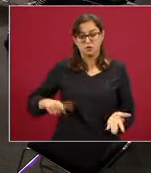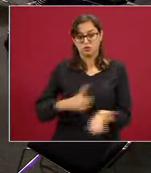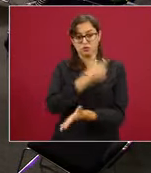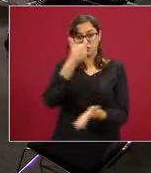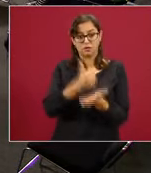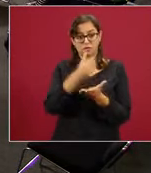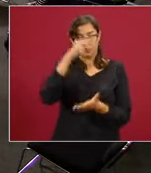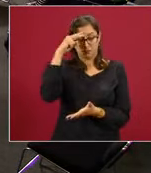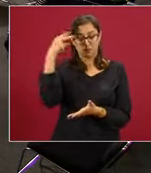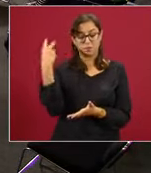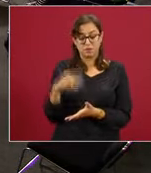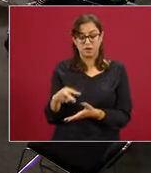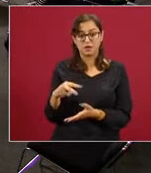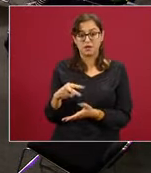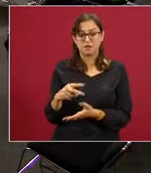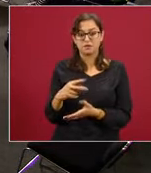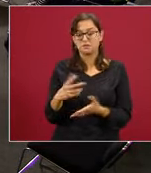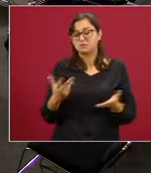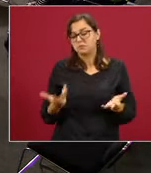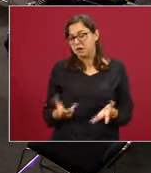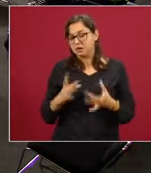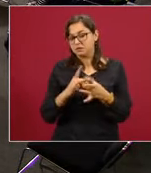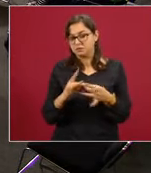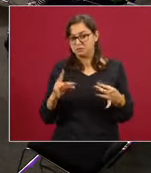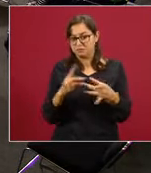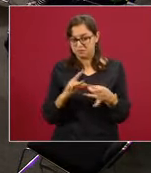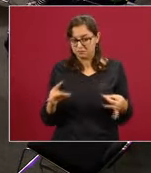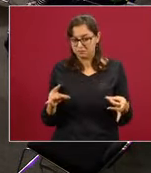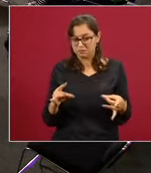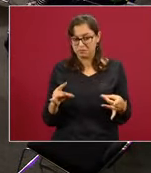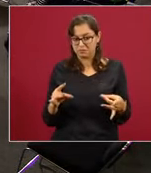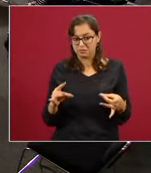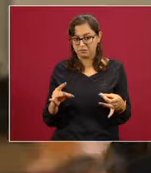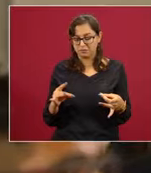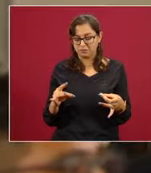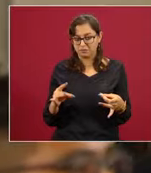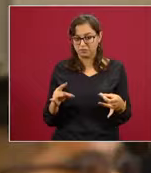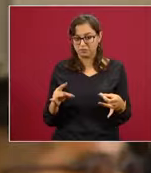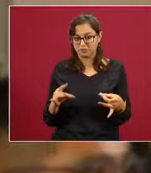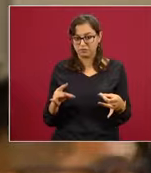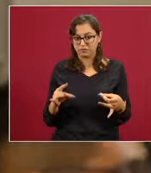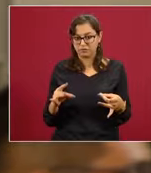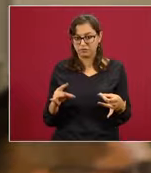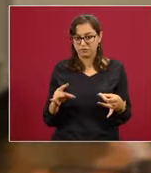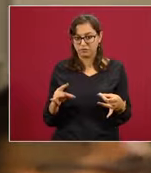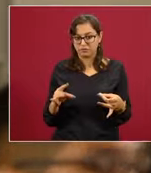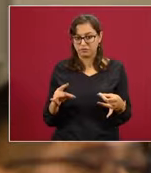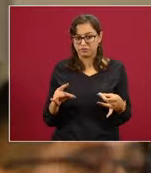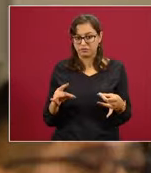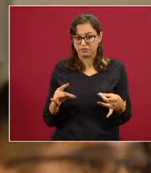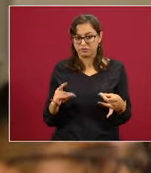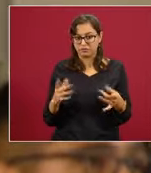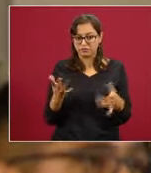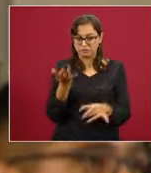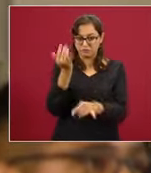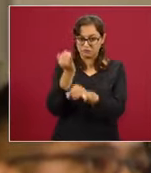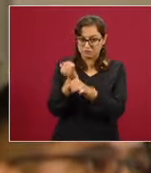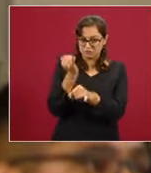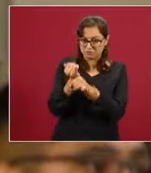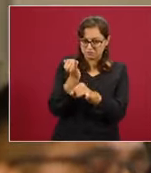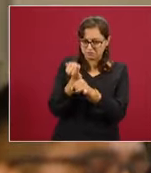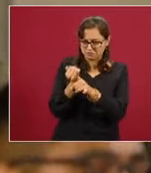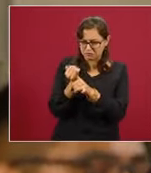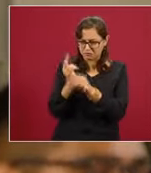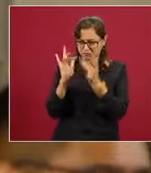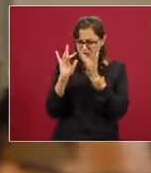hablaba de la conclusión de un seguimiento nada más en redes sociales, eso es lo